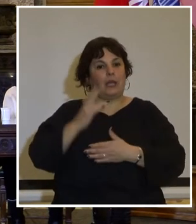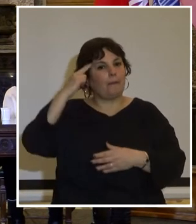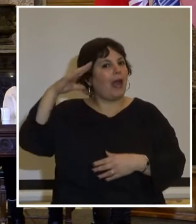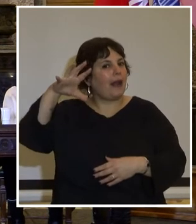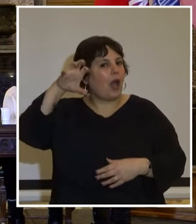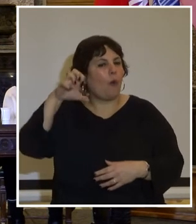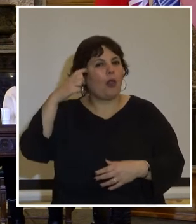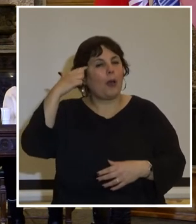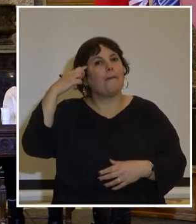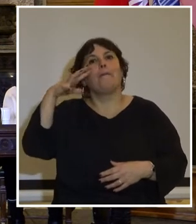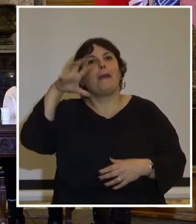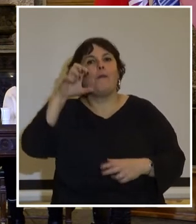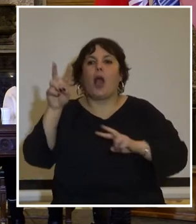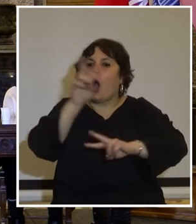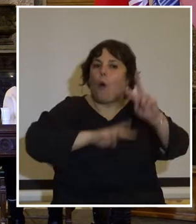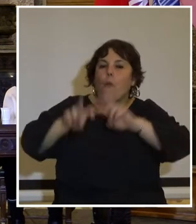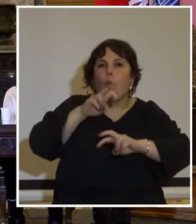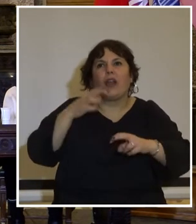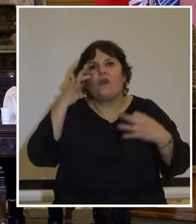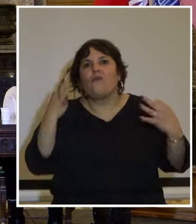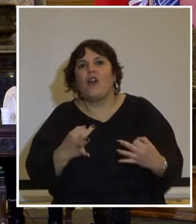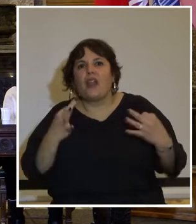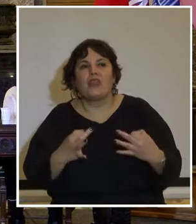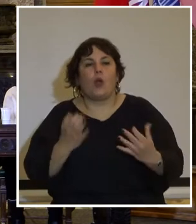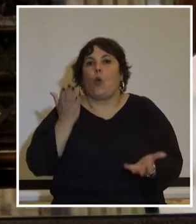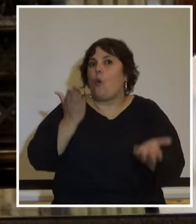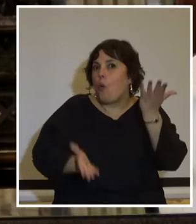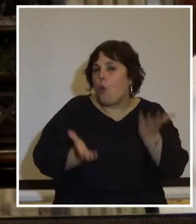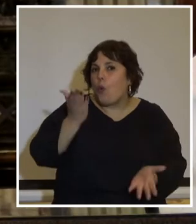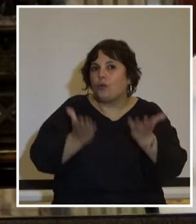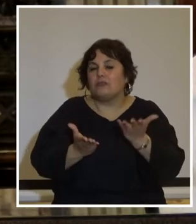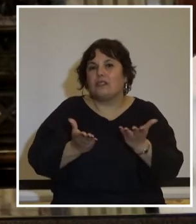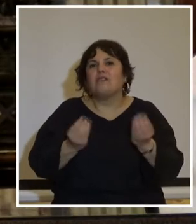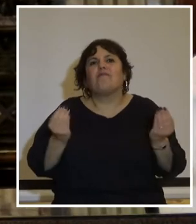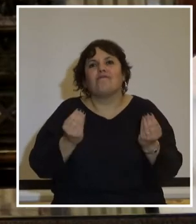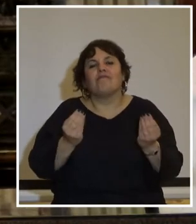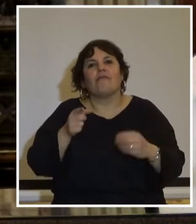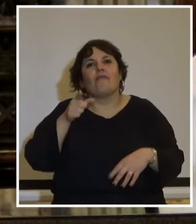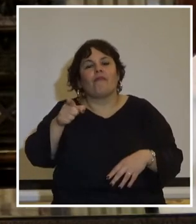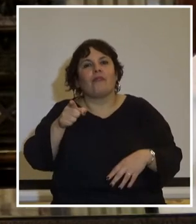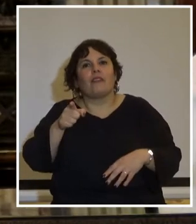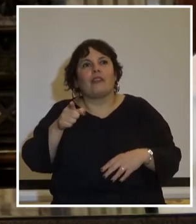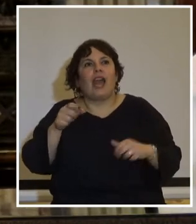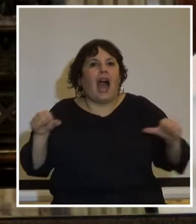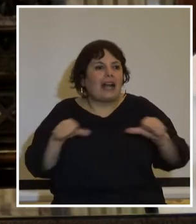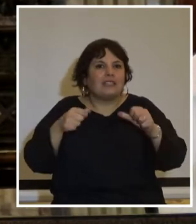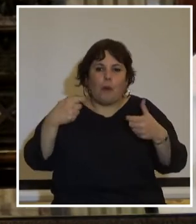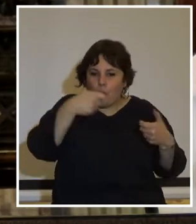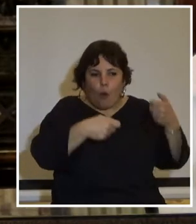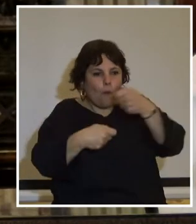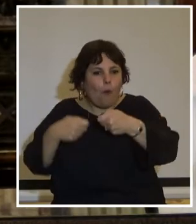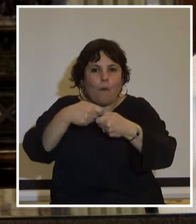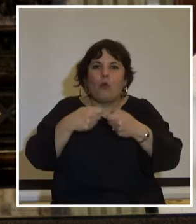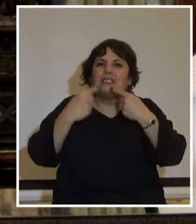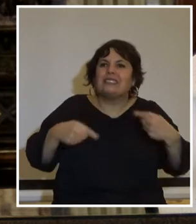desde la memoria, desde la búsqueda de la verdad, desde la justicia, que precisamente construimos el que